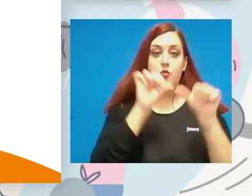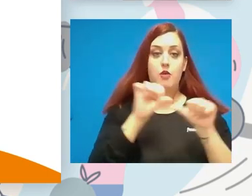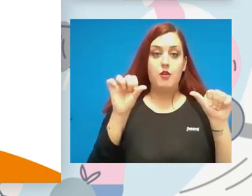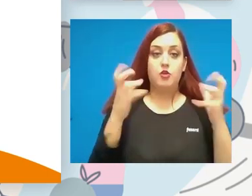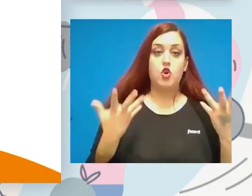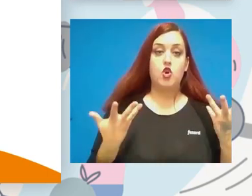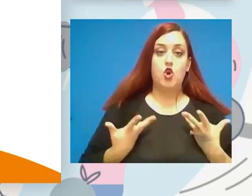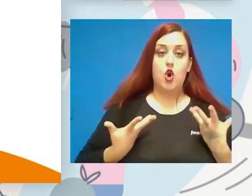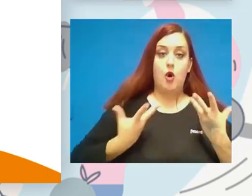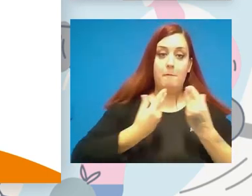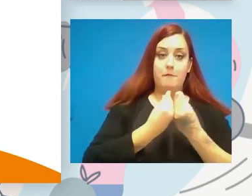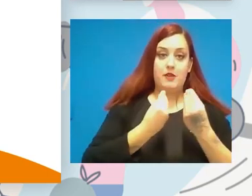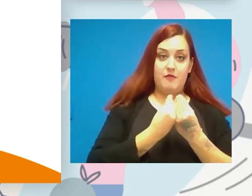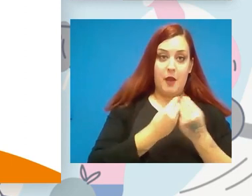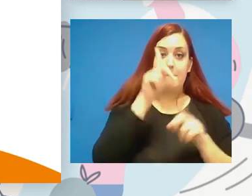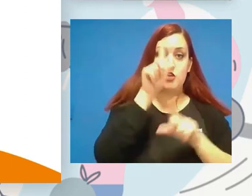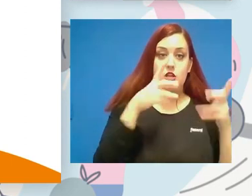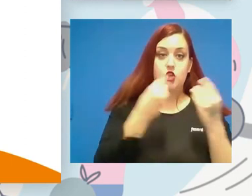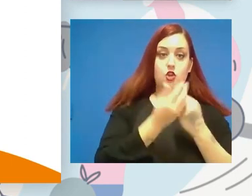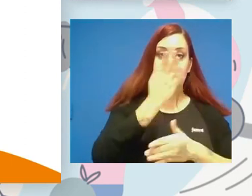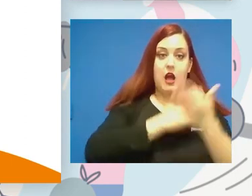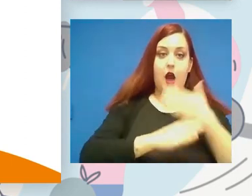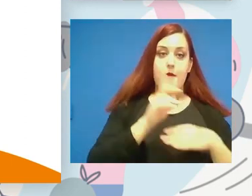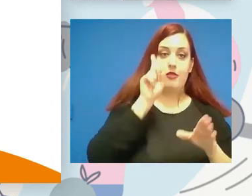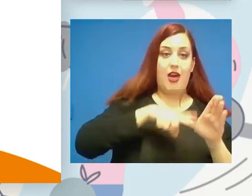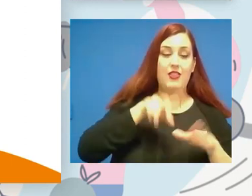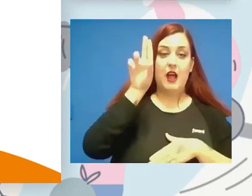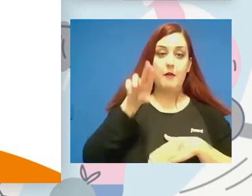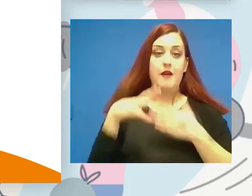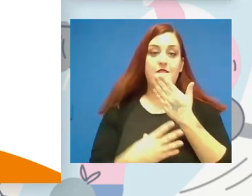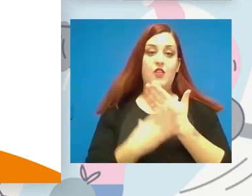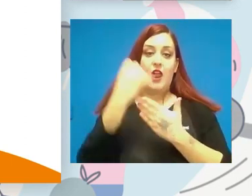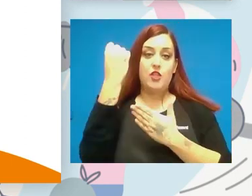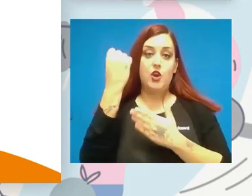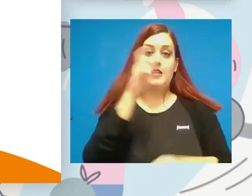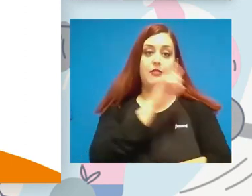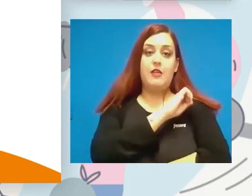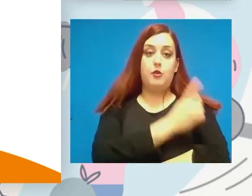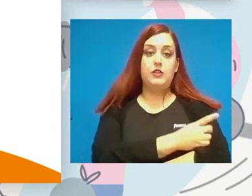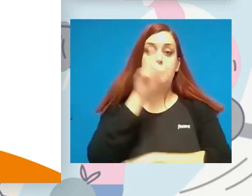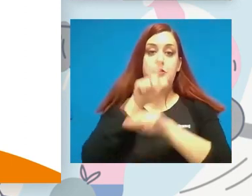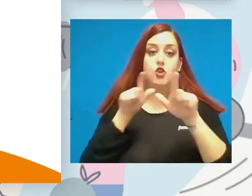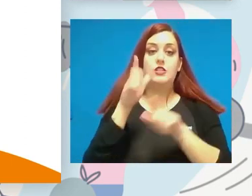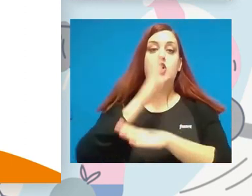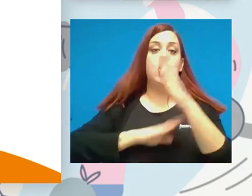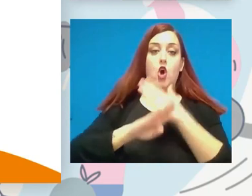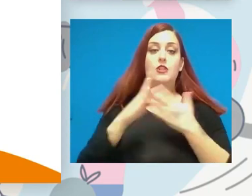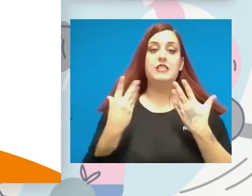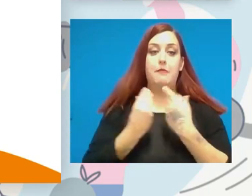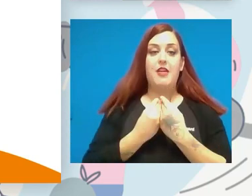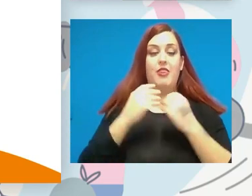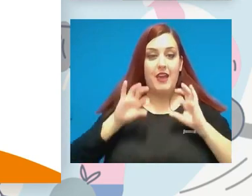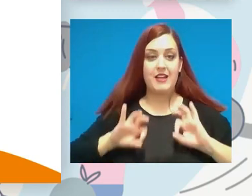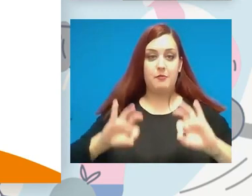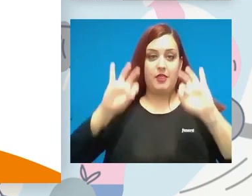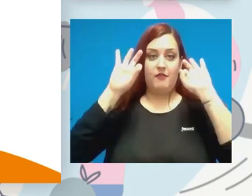federaciones que ya tienen integradas a las personas con discapacidad con la existencia de federaciones de deportes de personas con discapacidad específicas, que